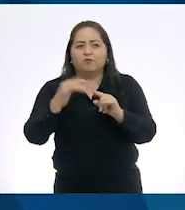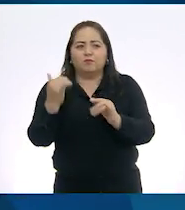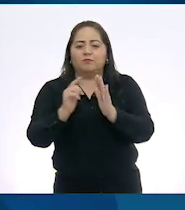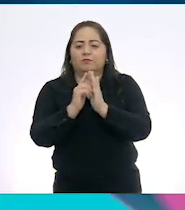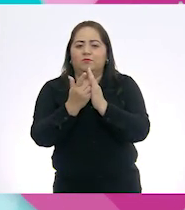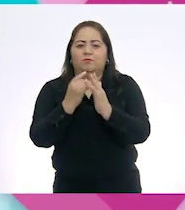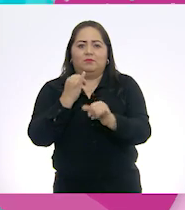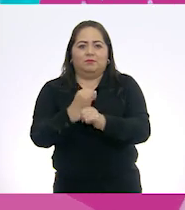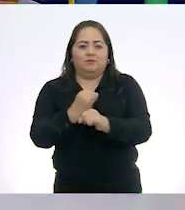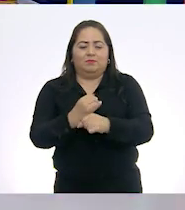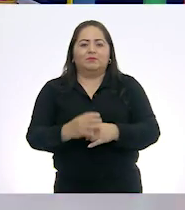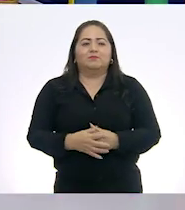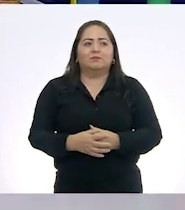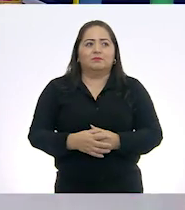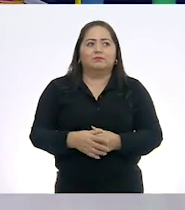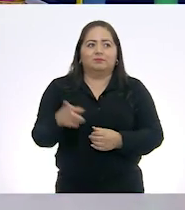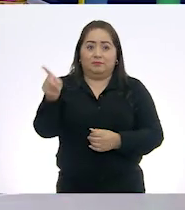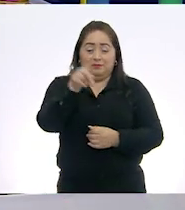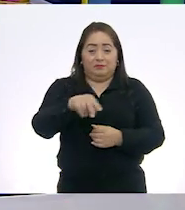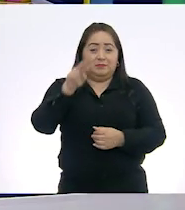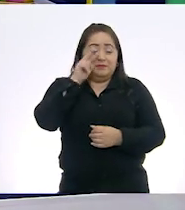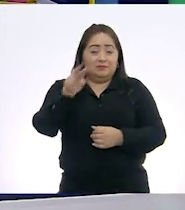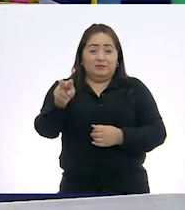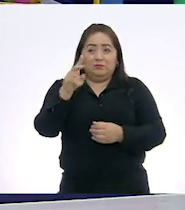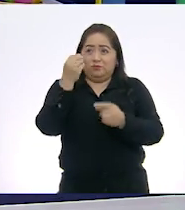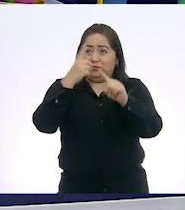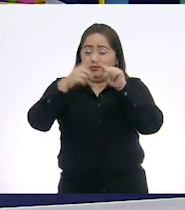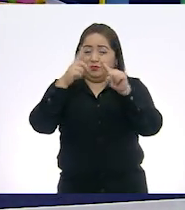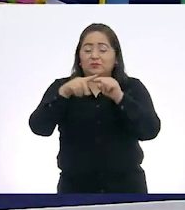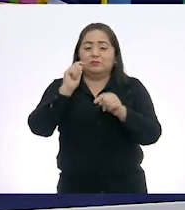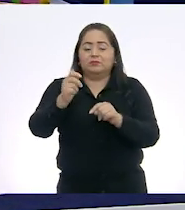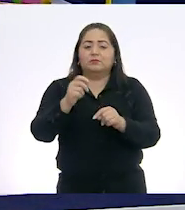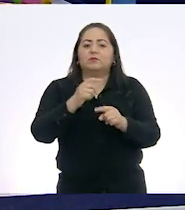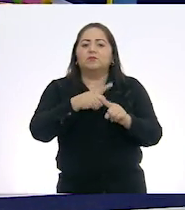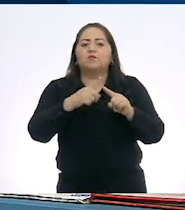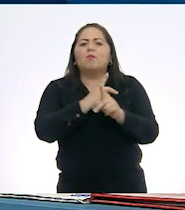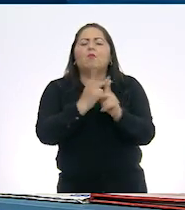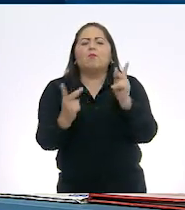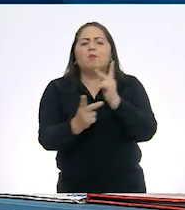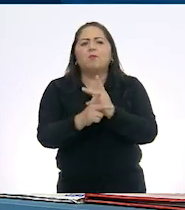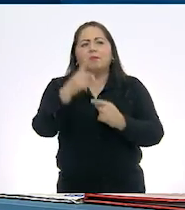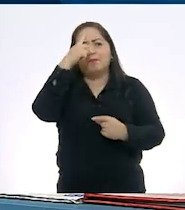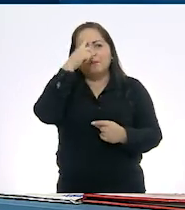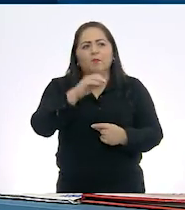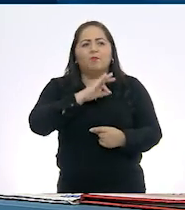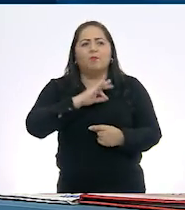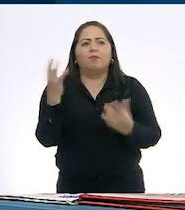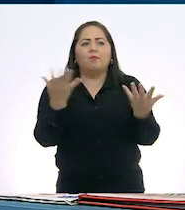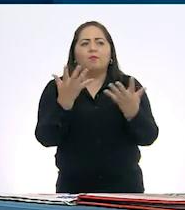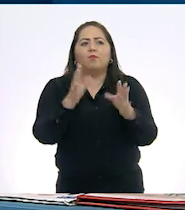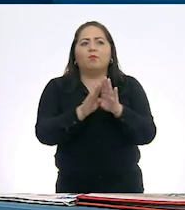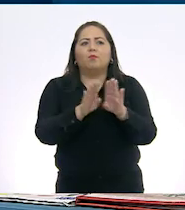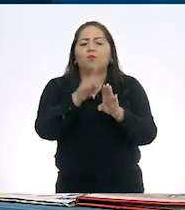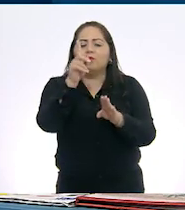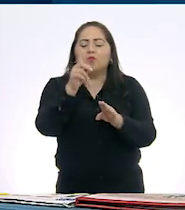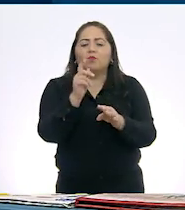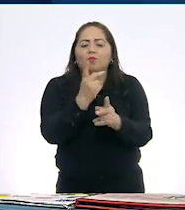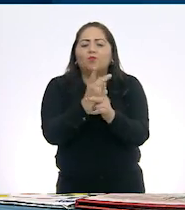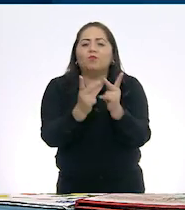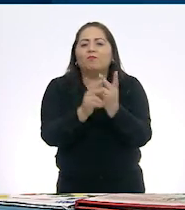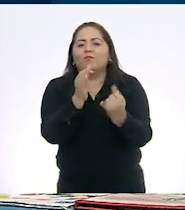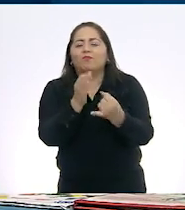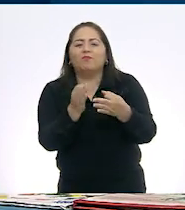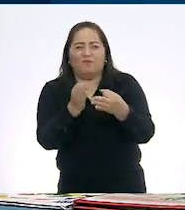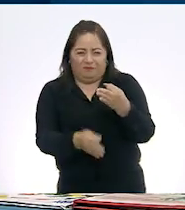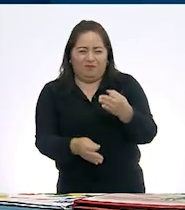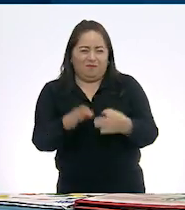libro digital. Existen diferentes tipos de productos para lograr un producto final, diferentes